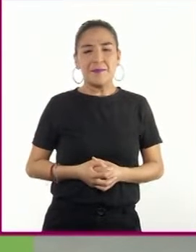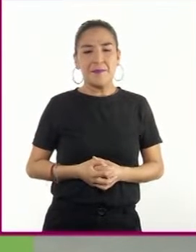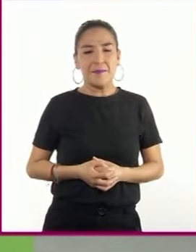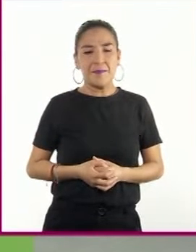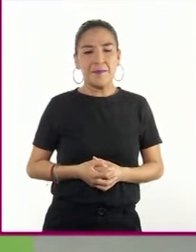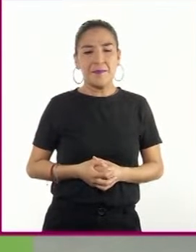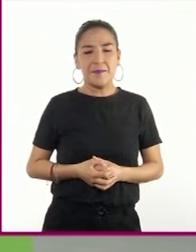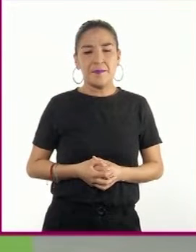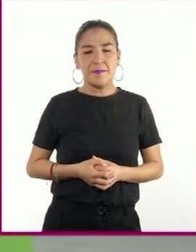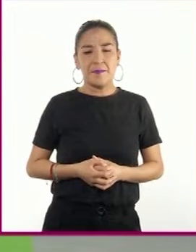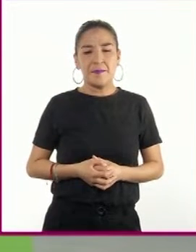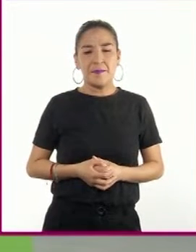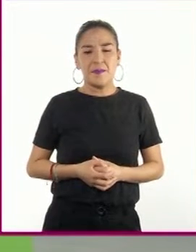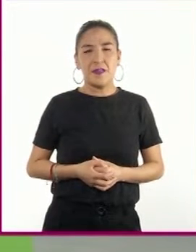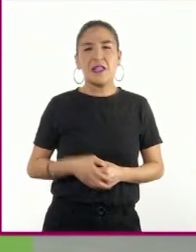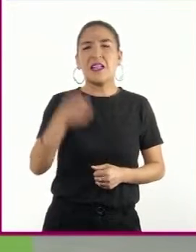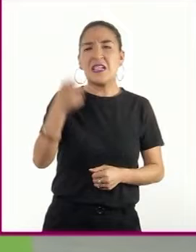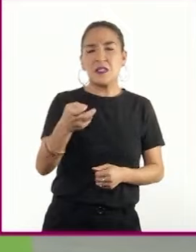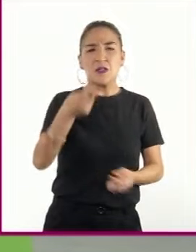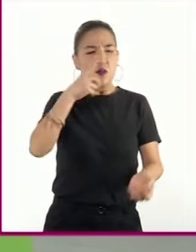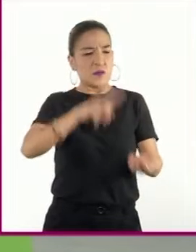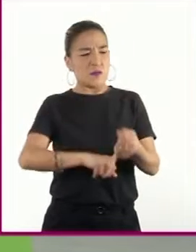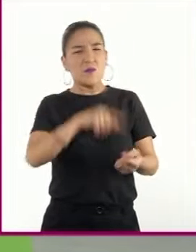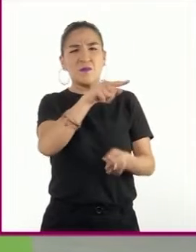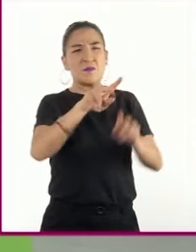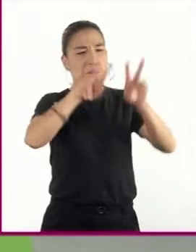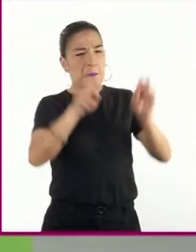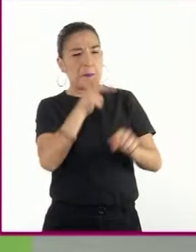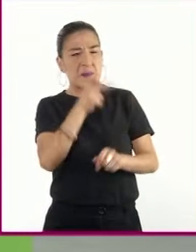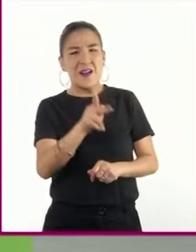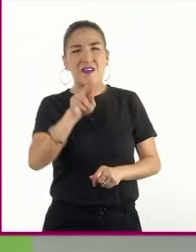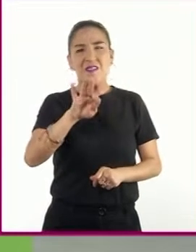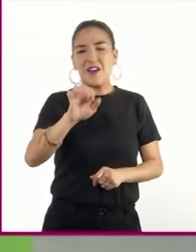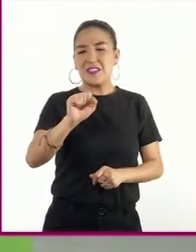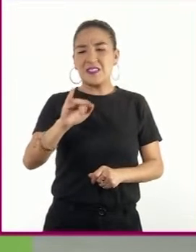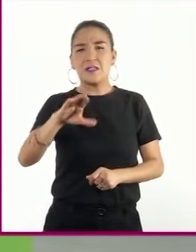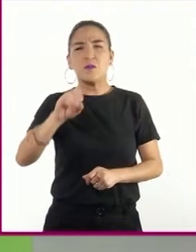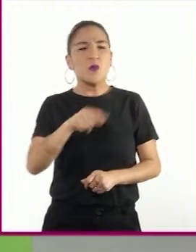¿Qué significado tiene para el mundo la caída del fascismo?